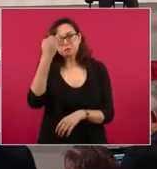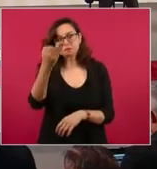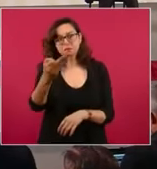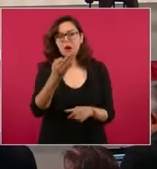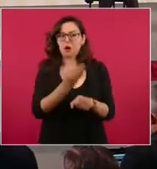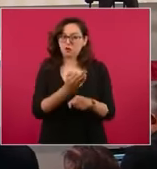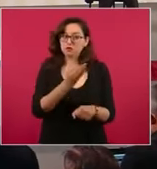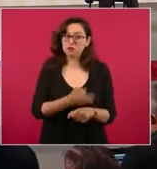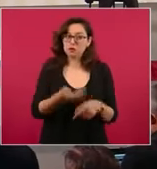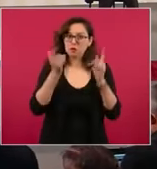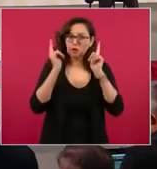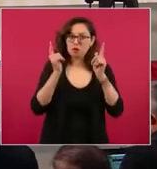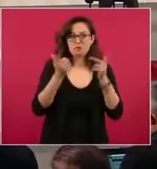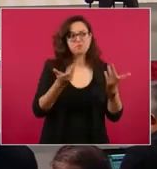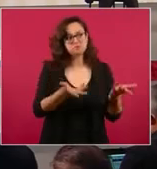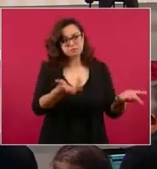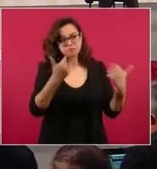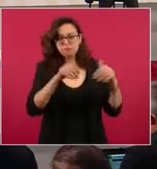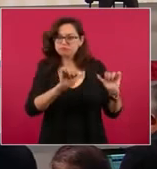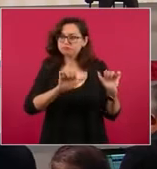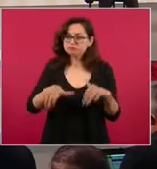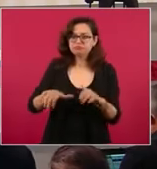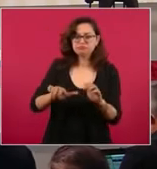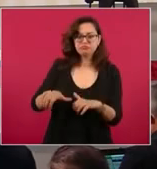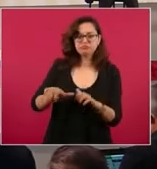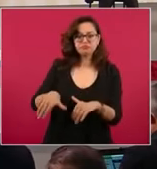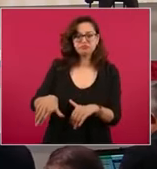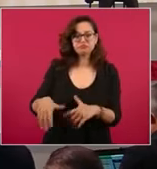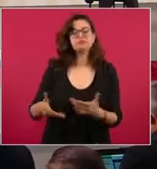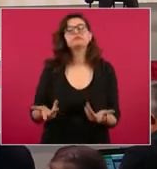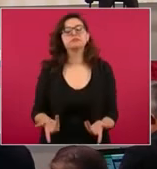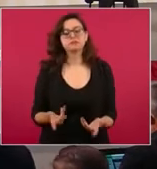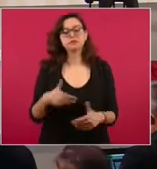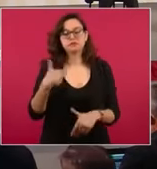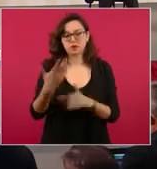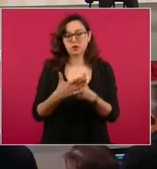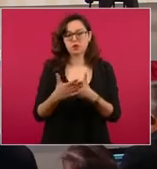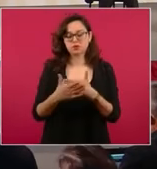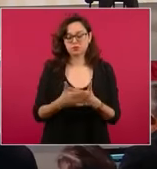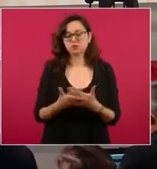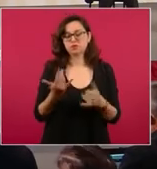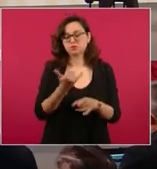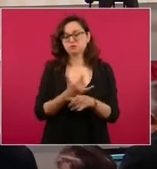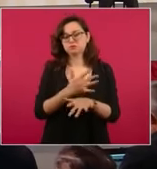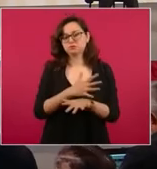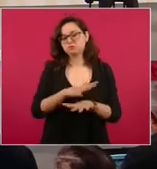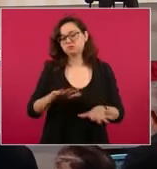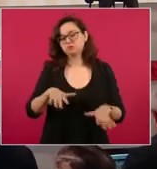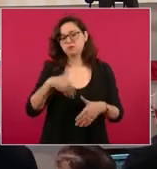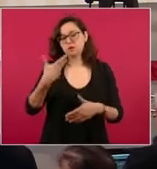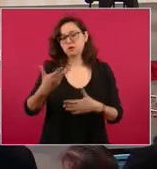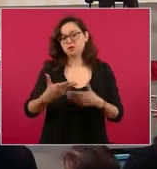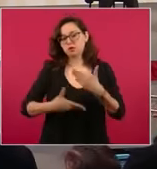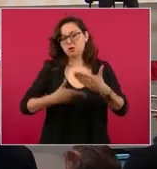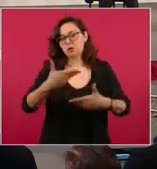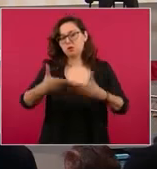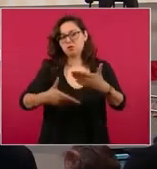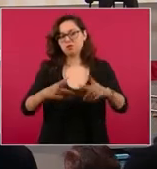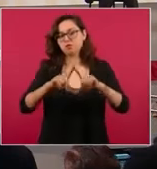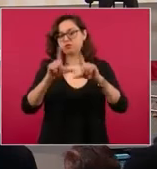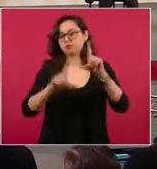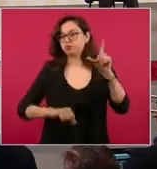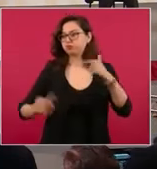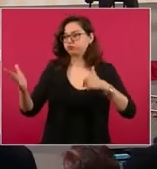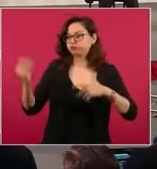la próxima semana daremos un informe del avance sobre esta convocatoria y esta Jornada Nacional de Reclutamiento